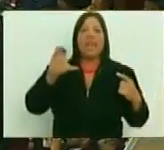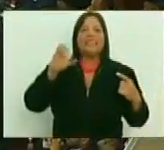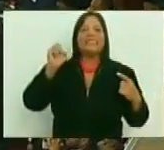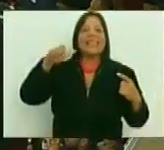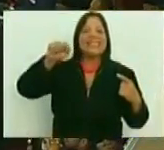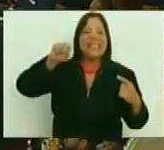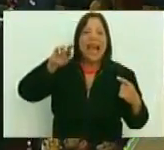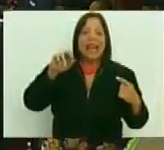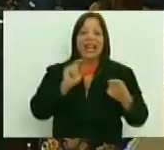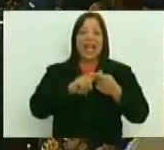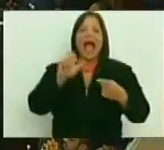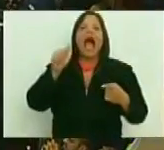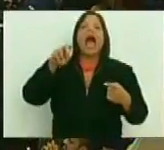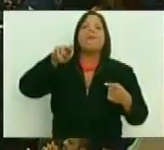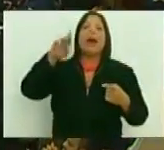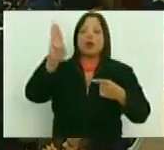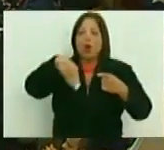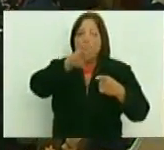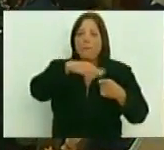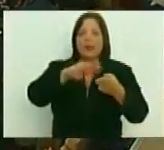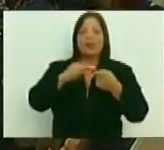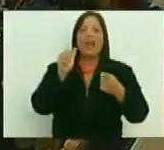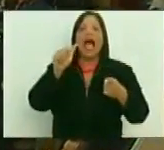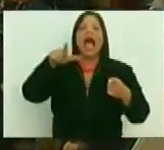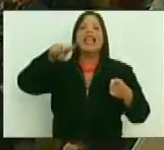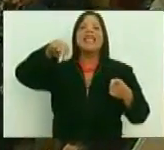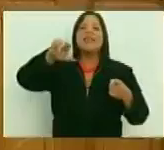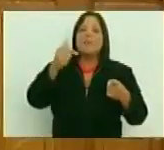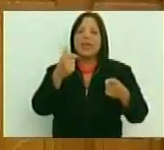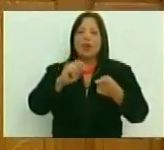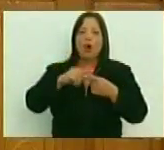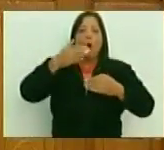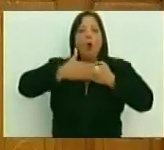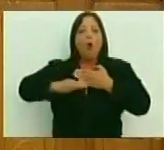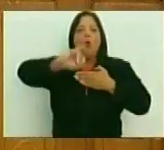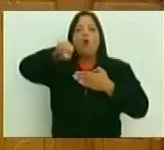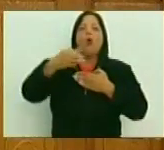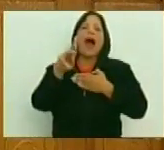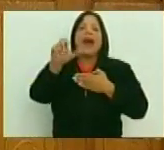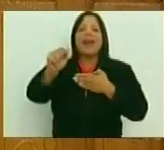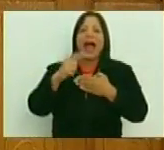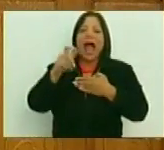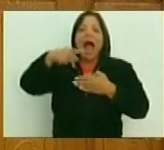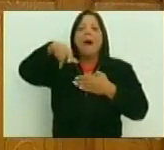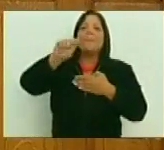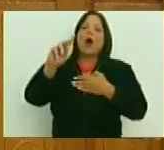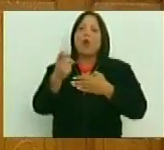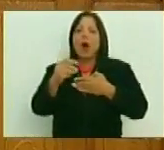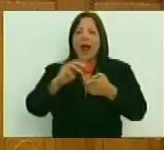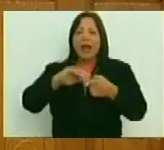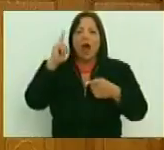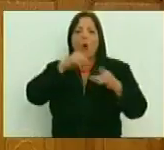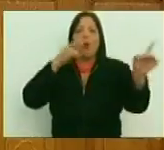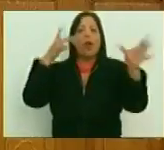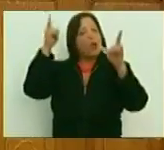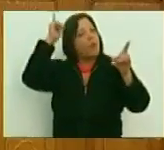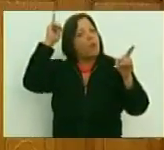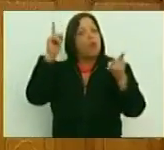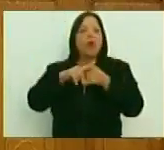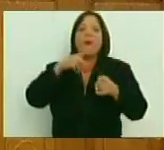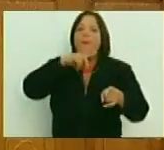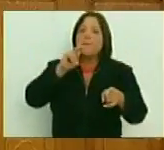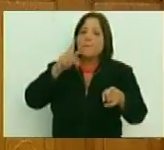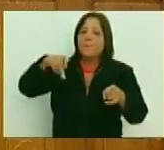Rengifo, Armando Reverón, Argimiro Gabaldón, Juana la Avanzadora, Apacuana, Guaycaipuro, Pedro